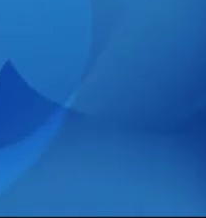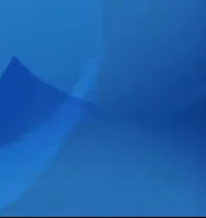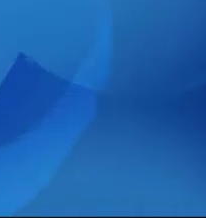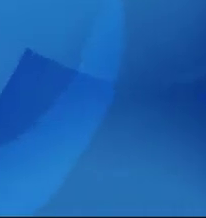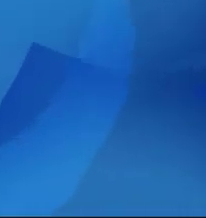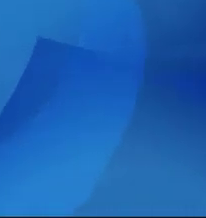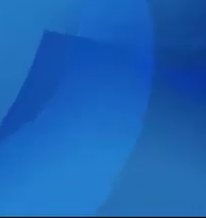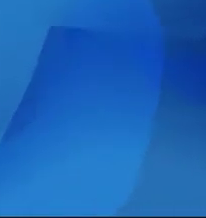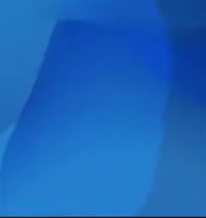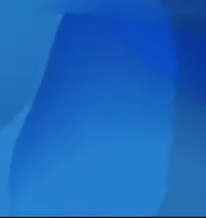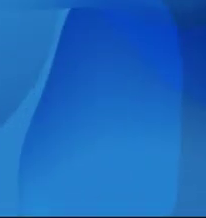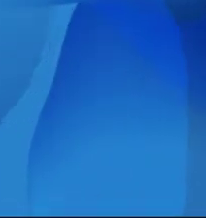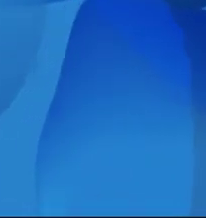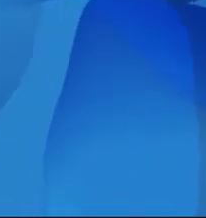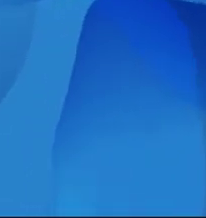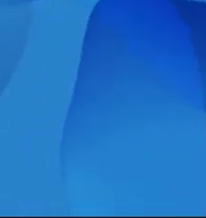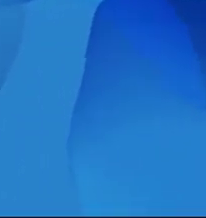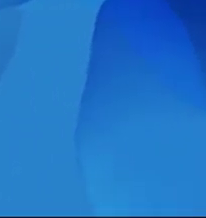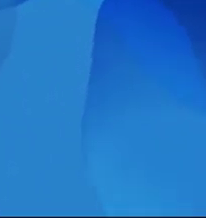¡Oh!